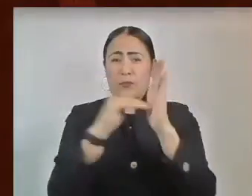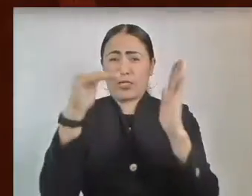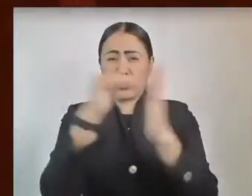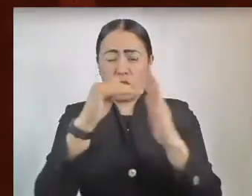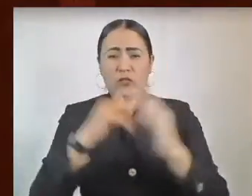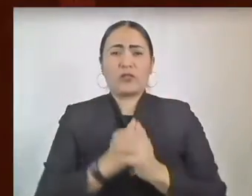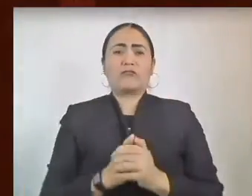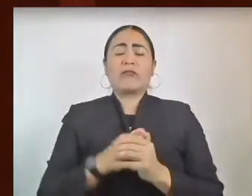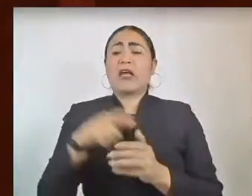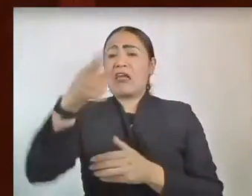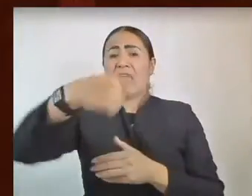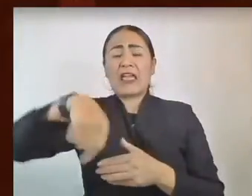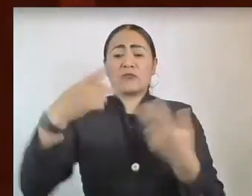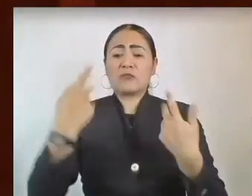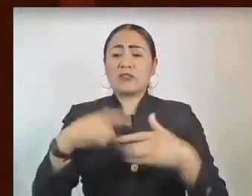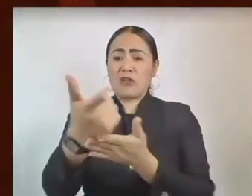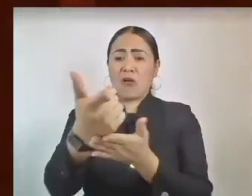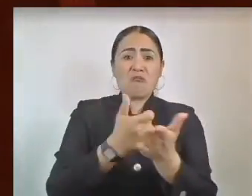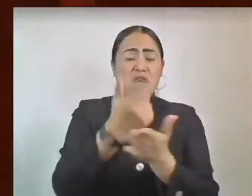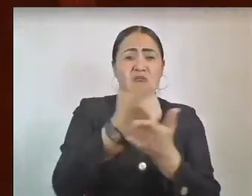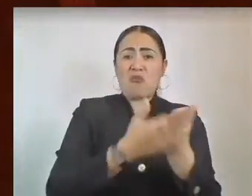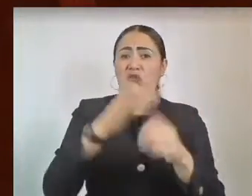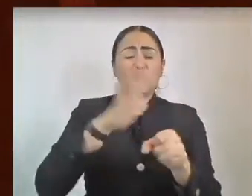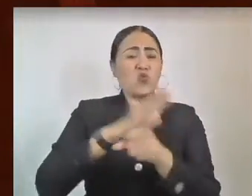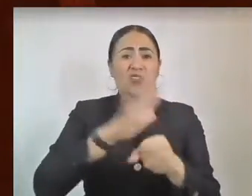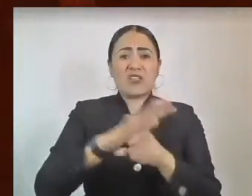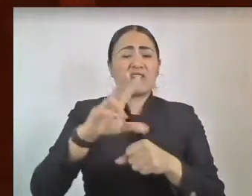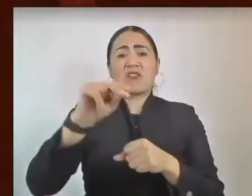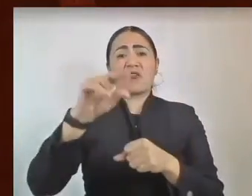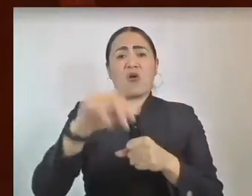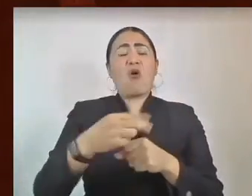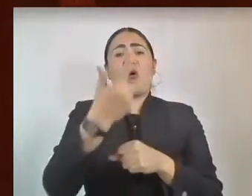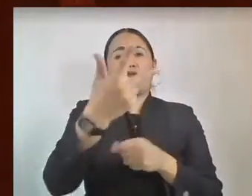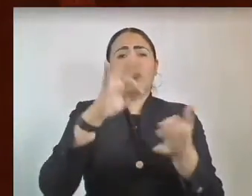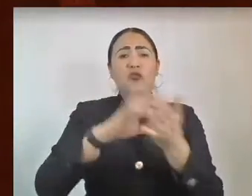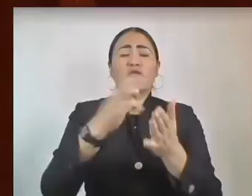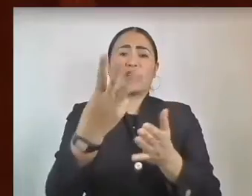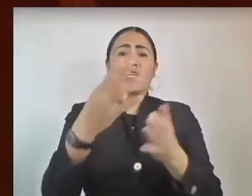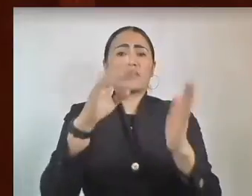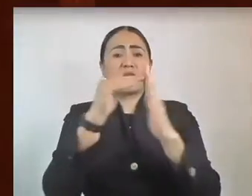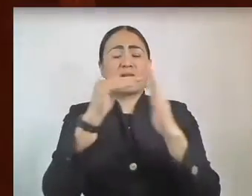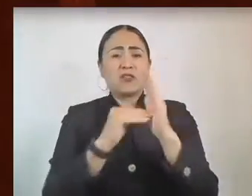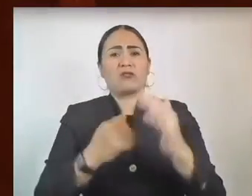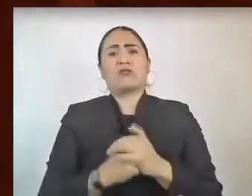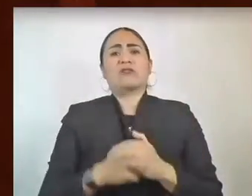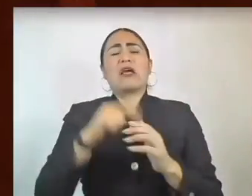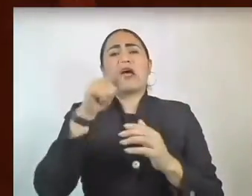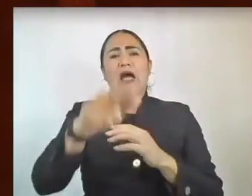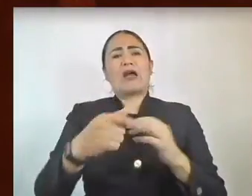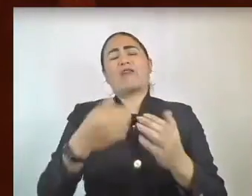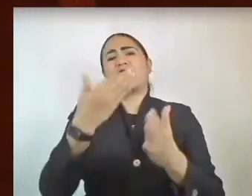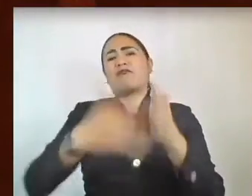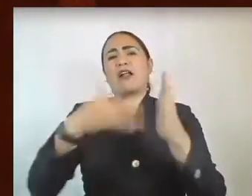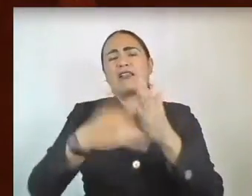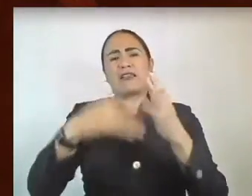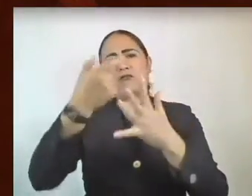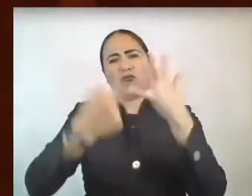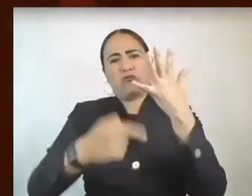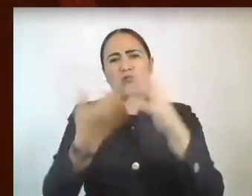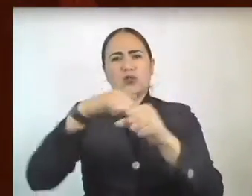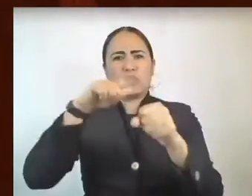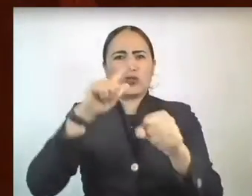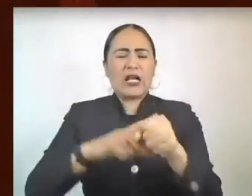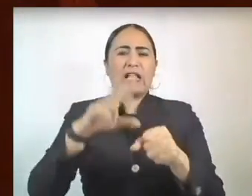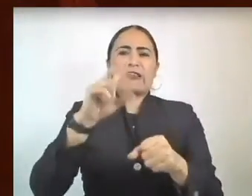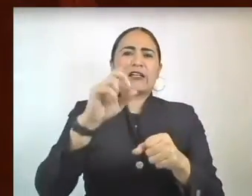ingresos por 8.6 millones, vulnerables por carencias sociales de 36.7